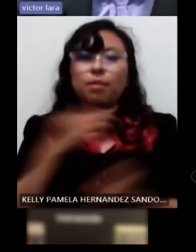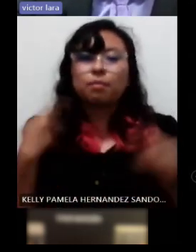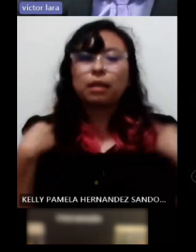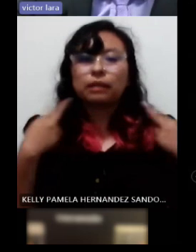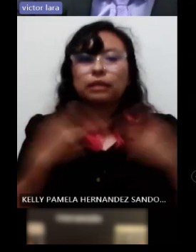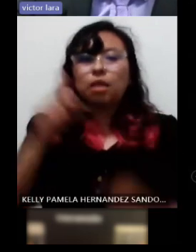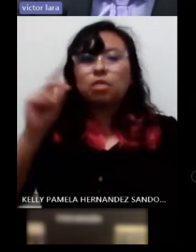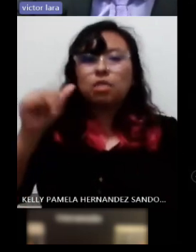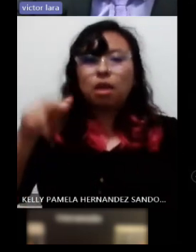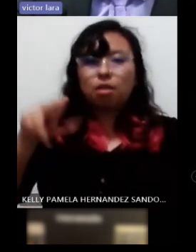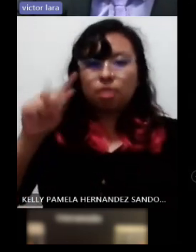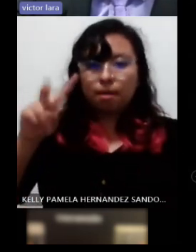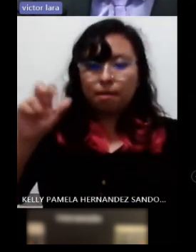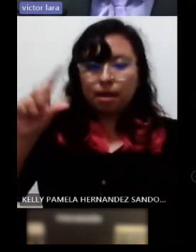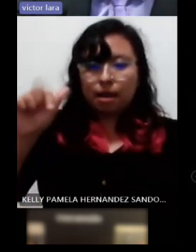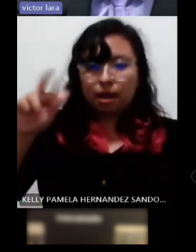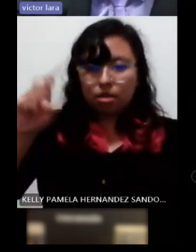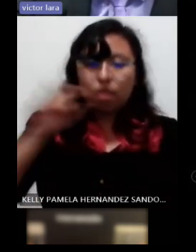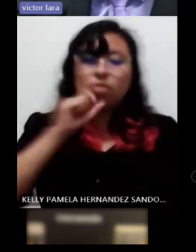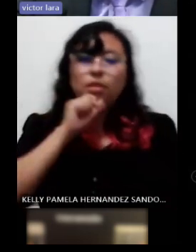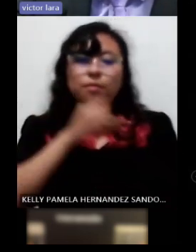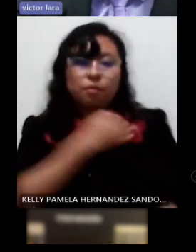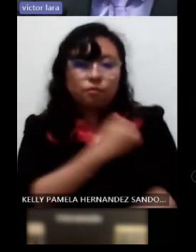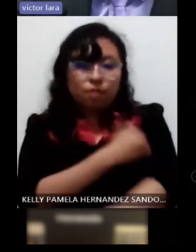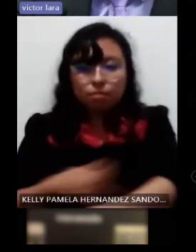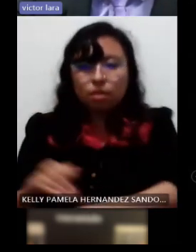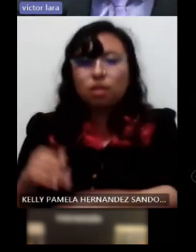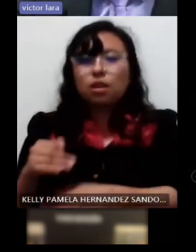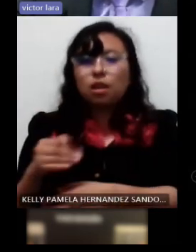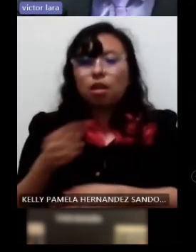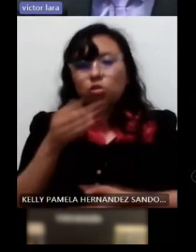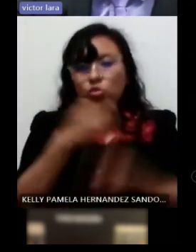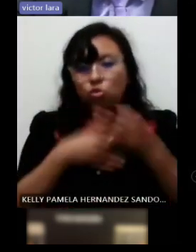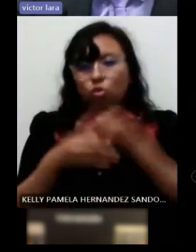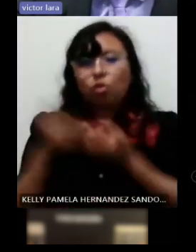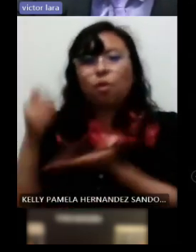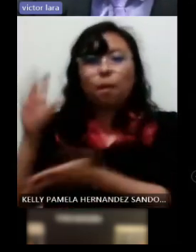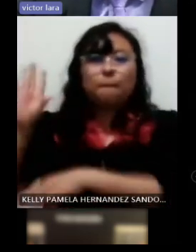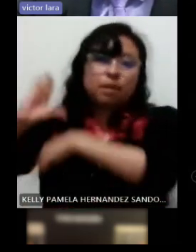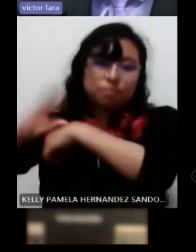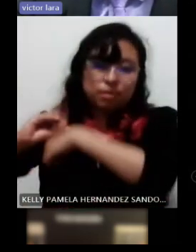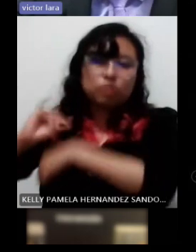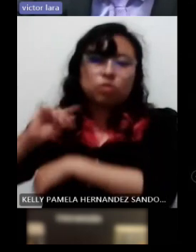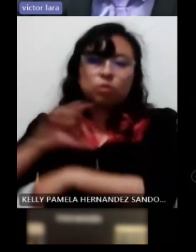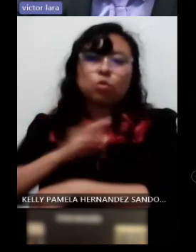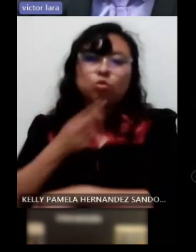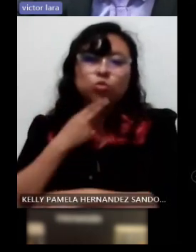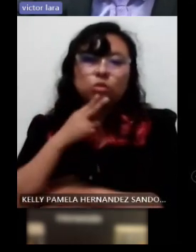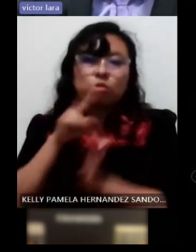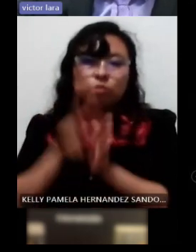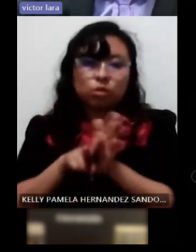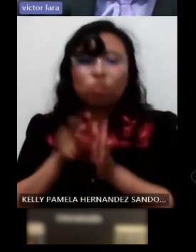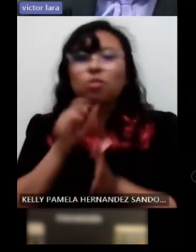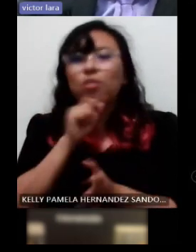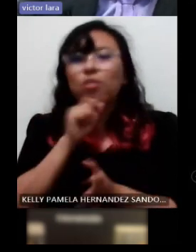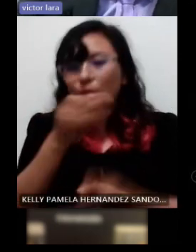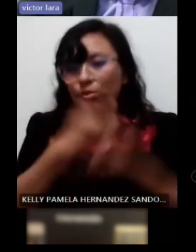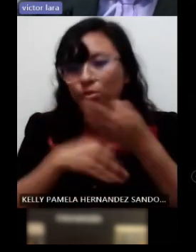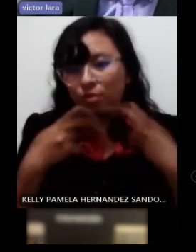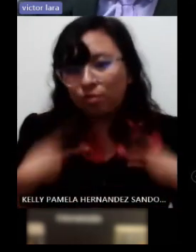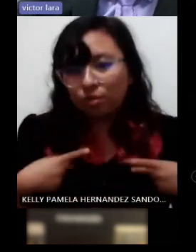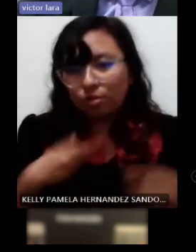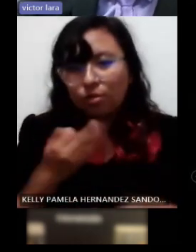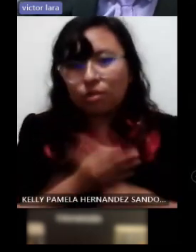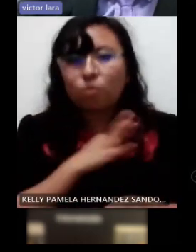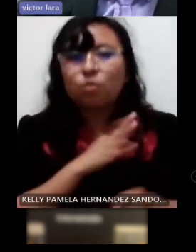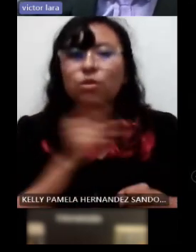familiares que me otorgan el derecho de hacer esta demostración de los videos al público presente se muestra en las redes sociales en las